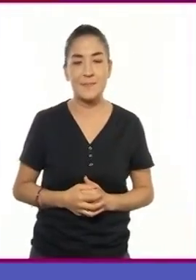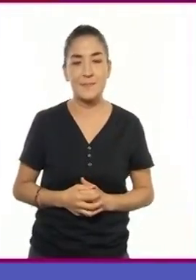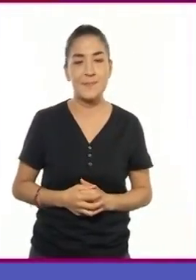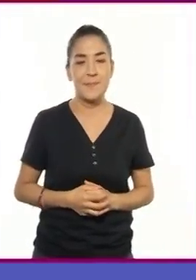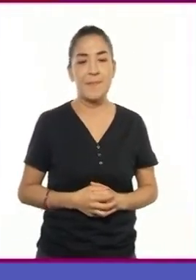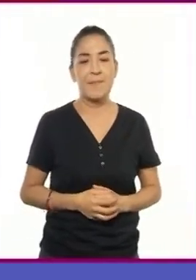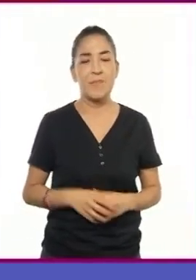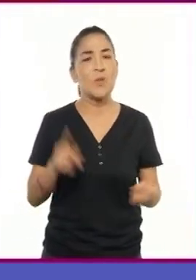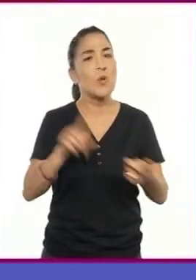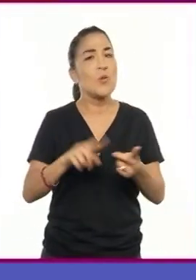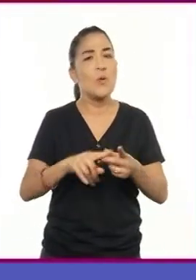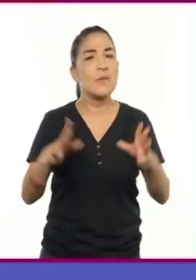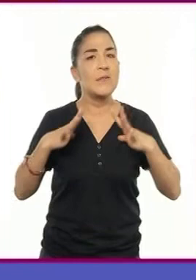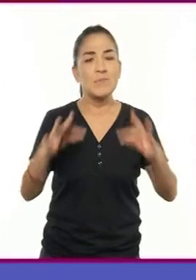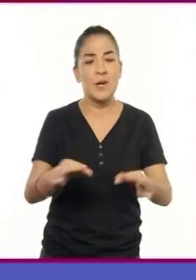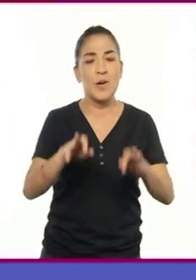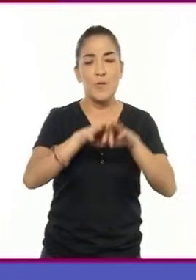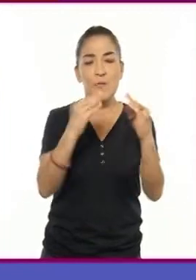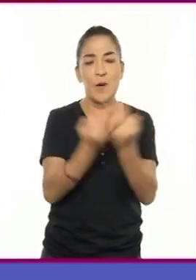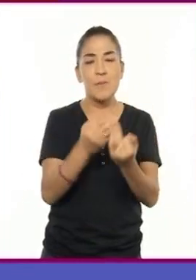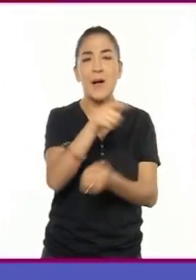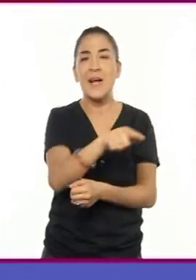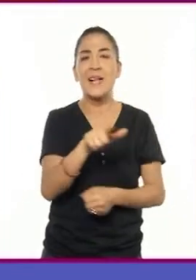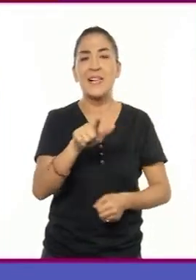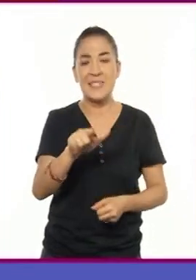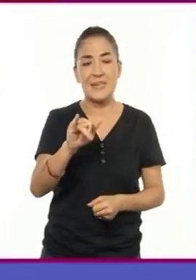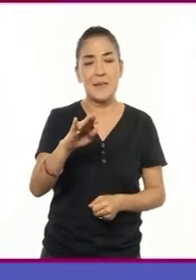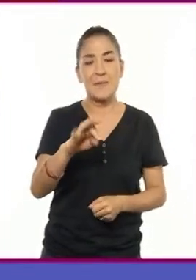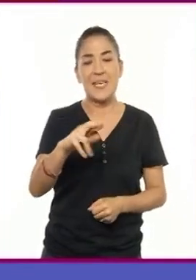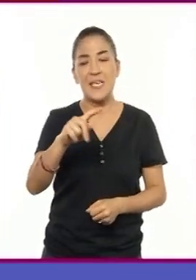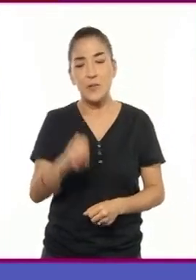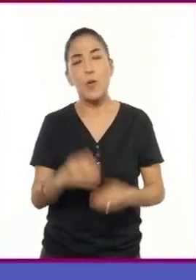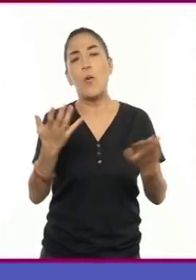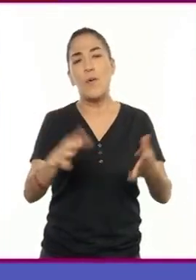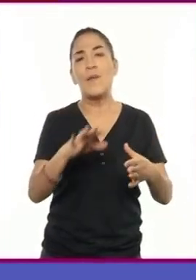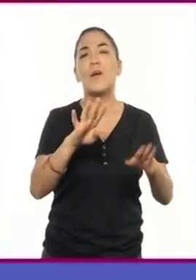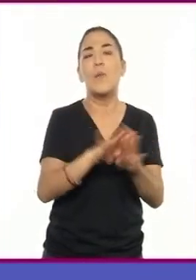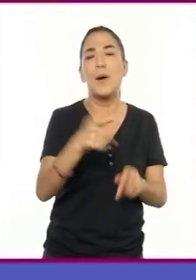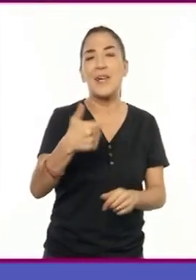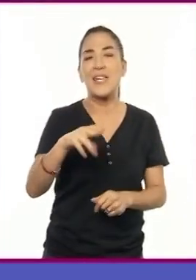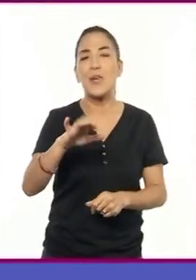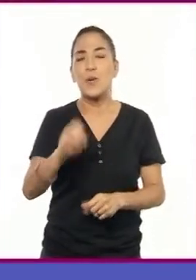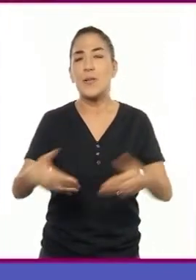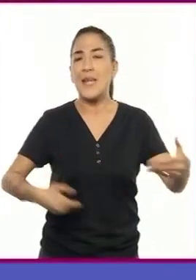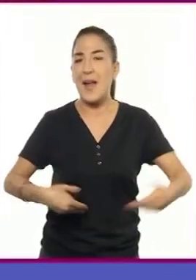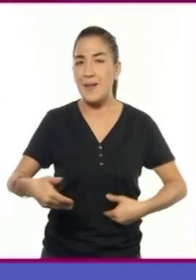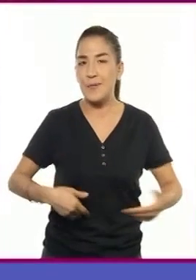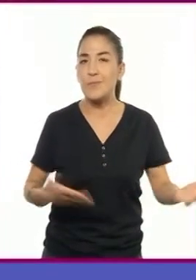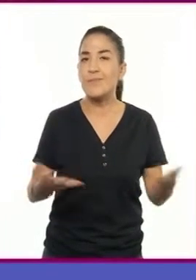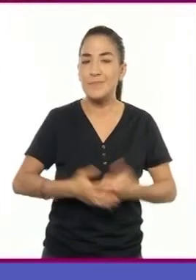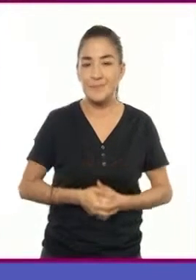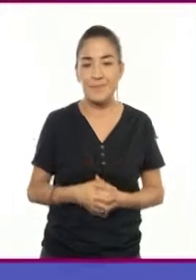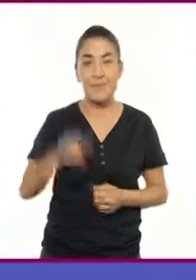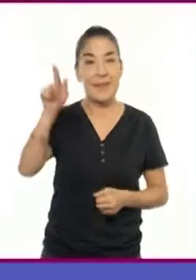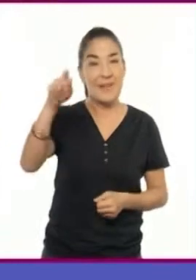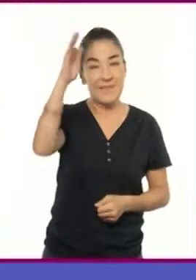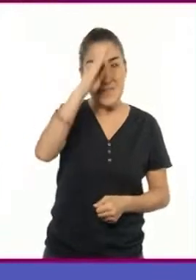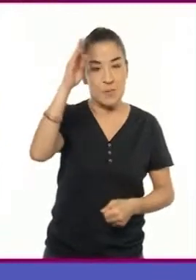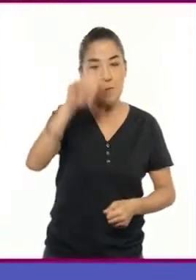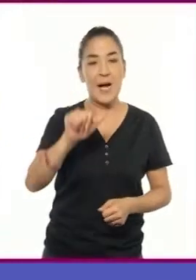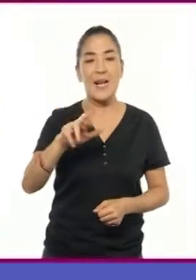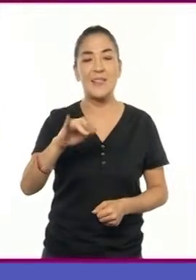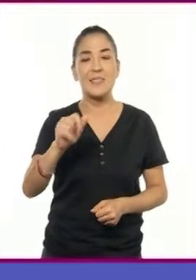¿De dónde surge la estructura del libreto o guión teatral? El filósofo Aristóteles